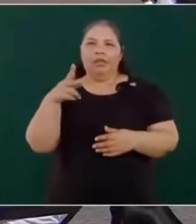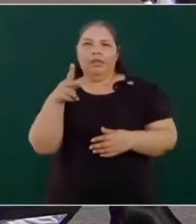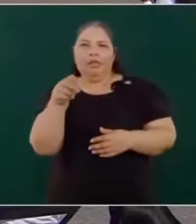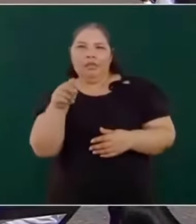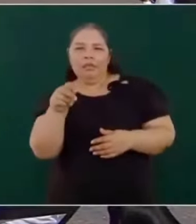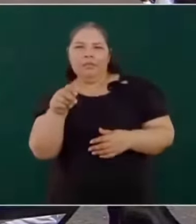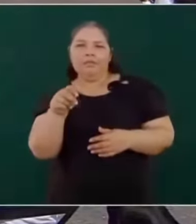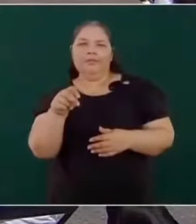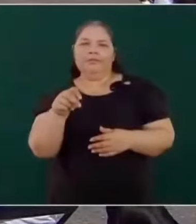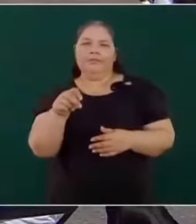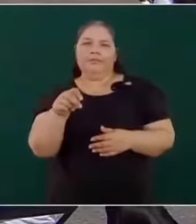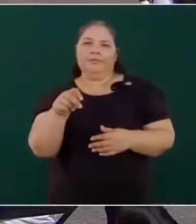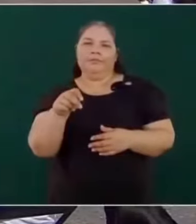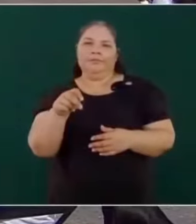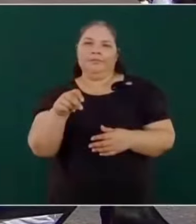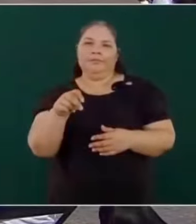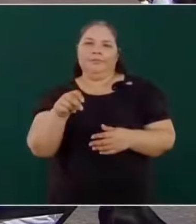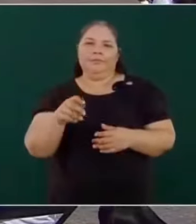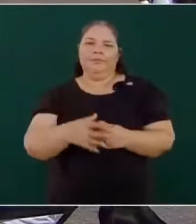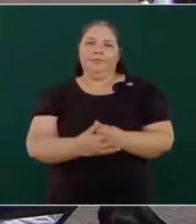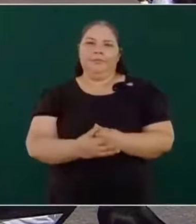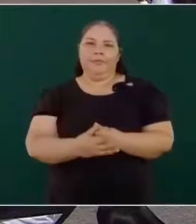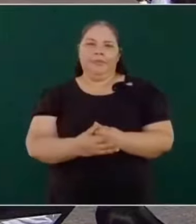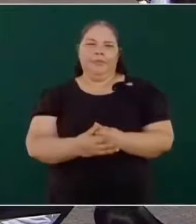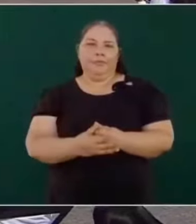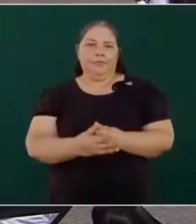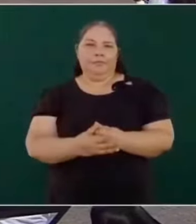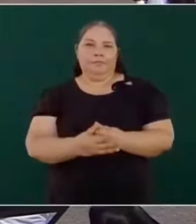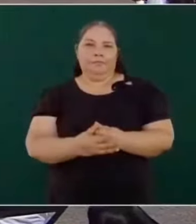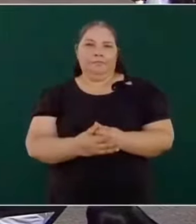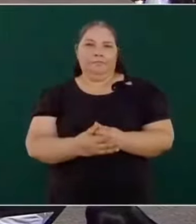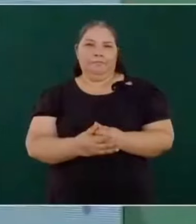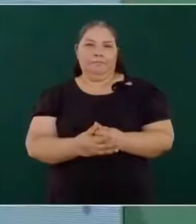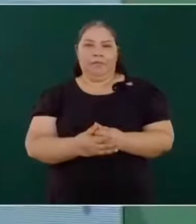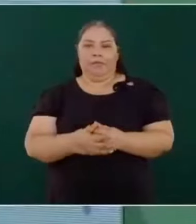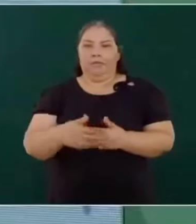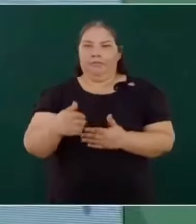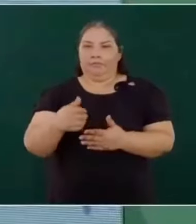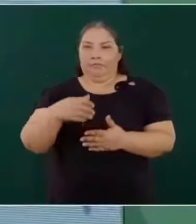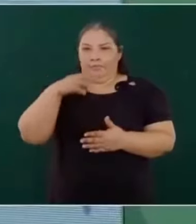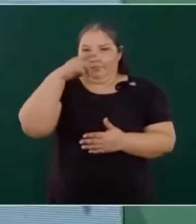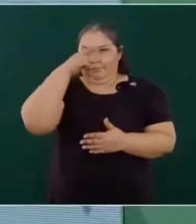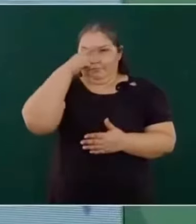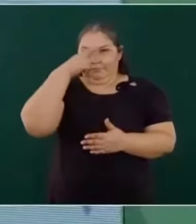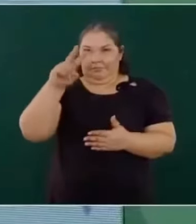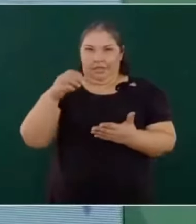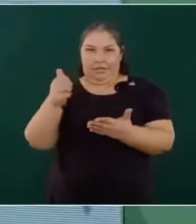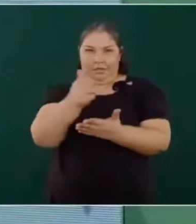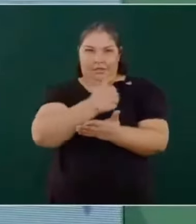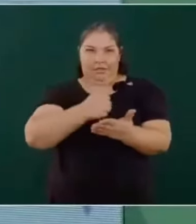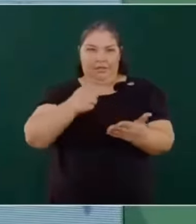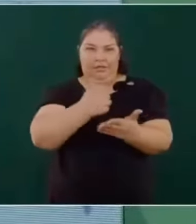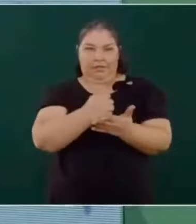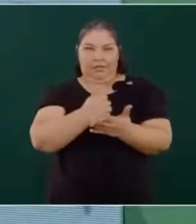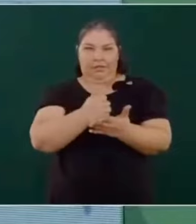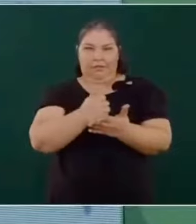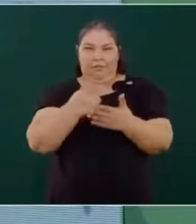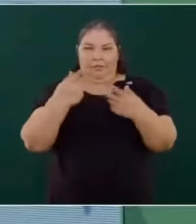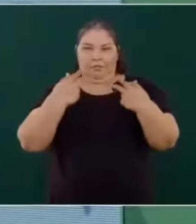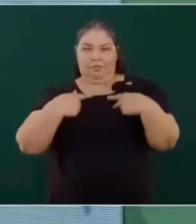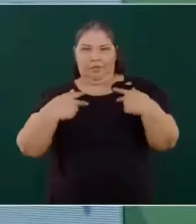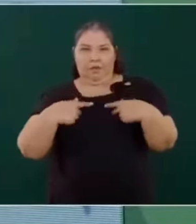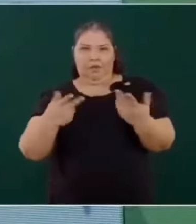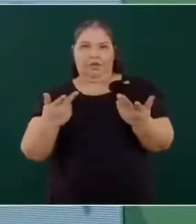sobre todo en la Ciudad de México, porque la gente está más indefensa,